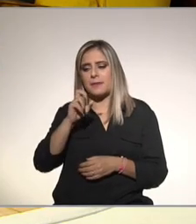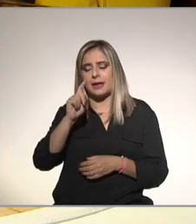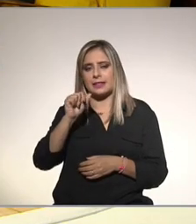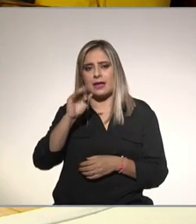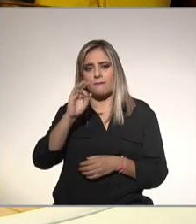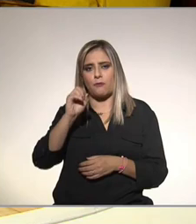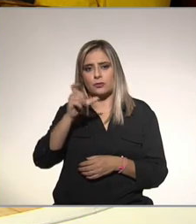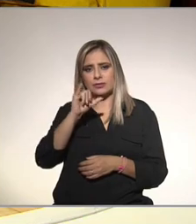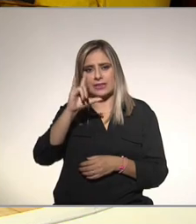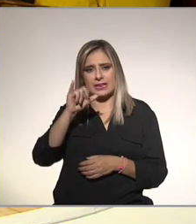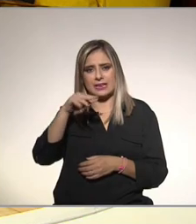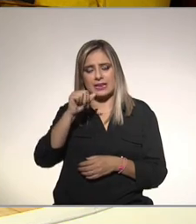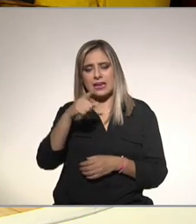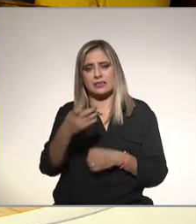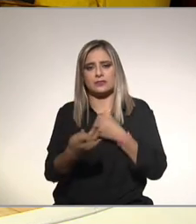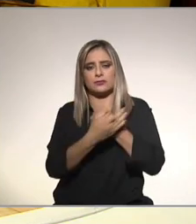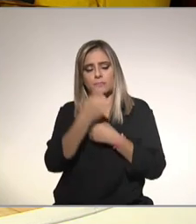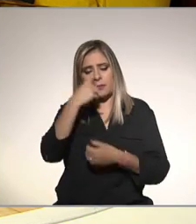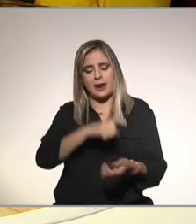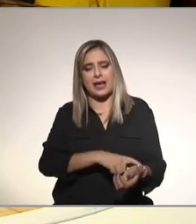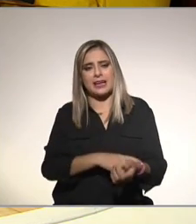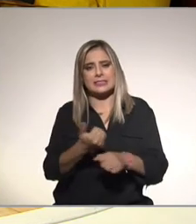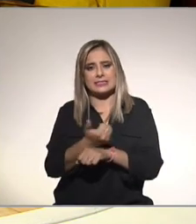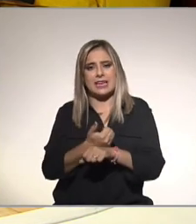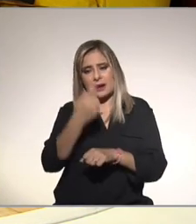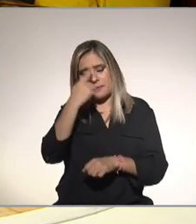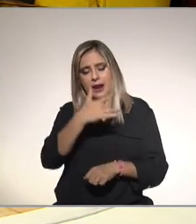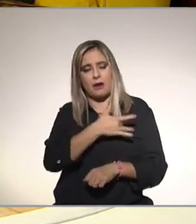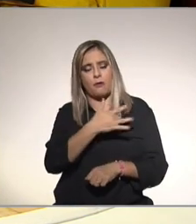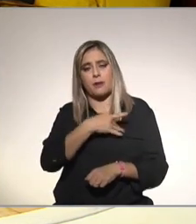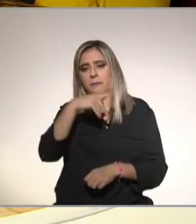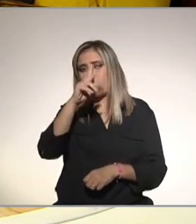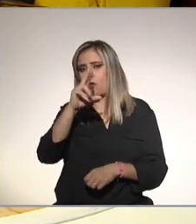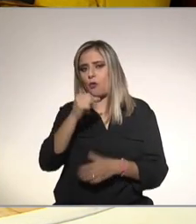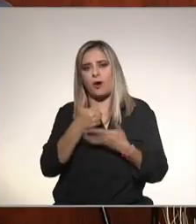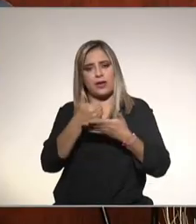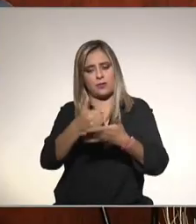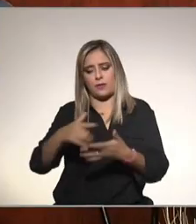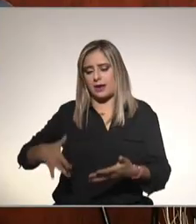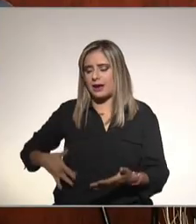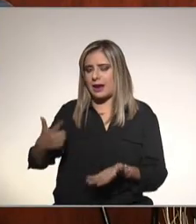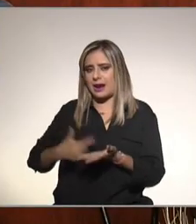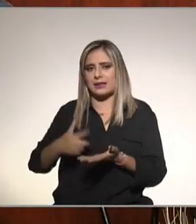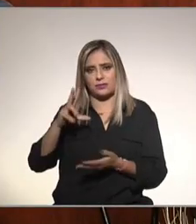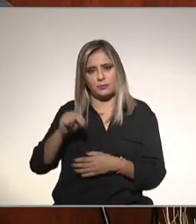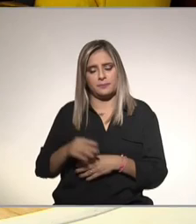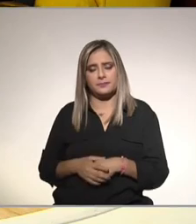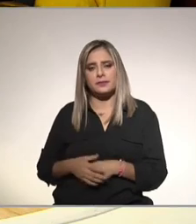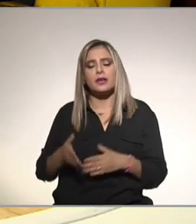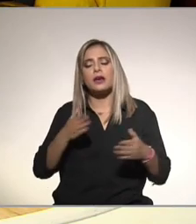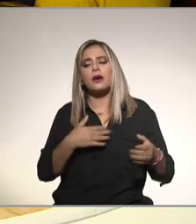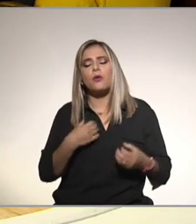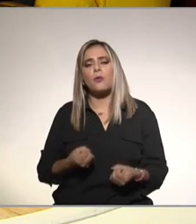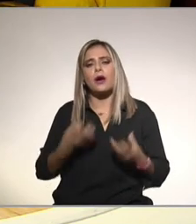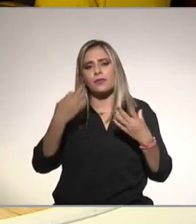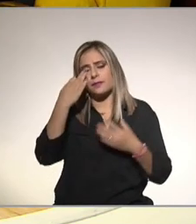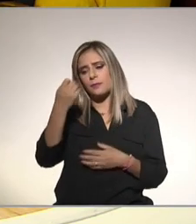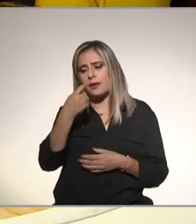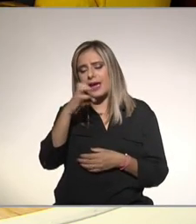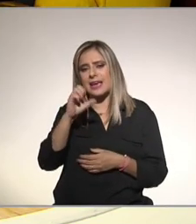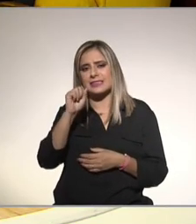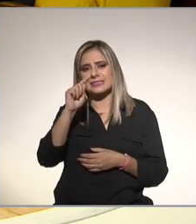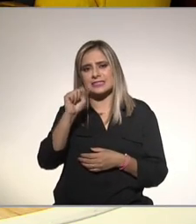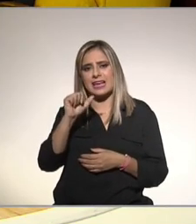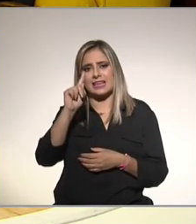sobre todo para situaciones de flujo sanguíneo vasculares pero no es que te cure el hígado graso ¿cuánto tiempo puedo tomar estatinas?